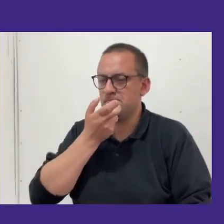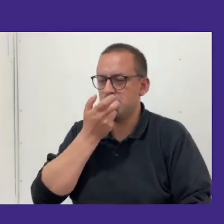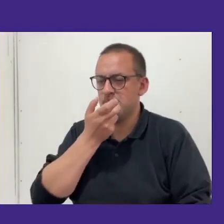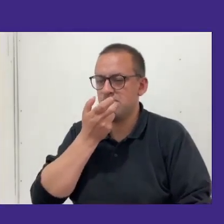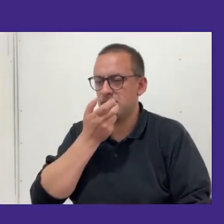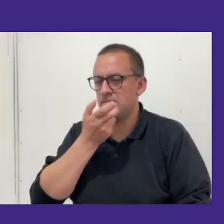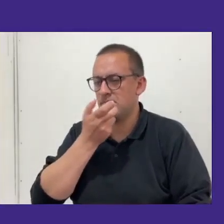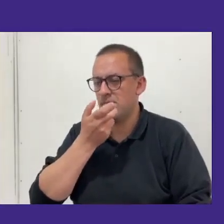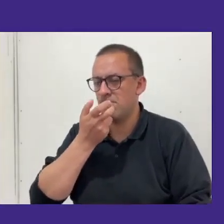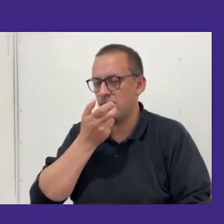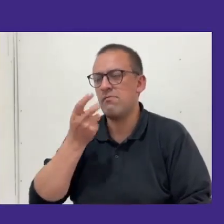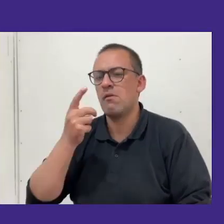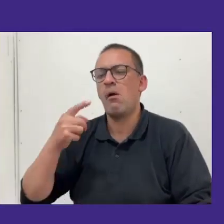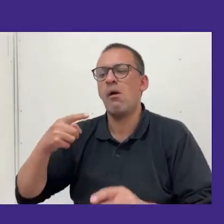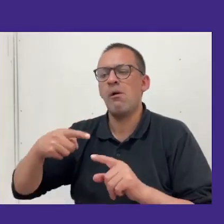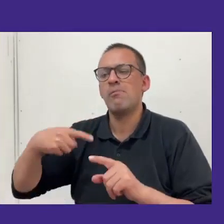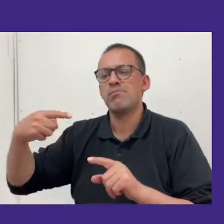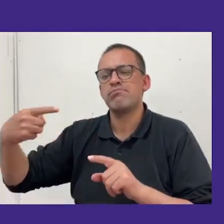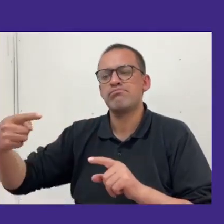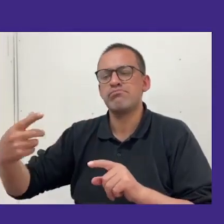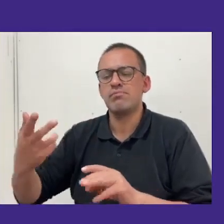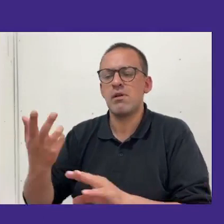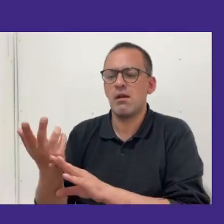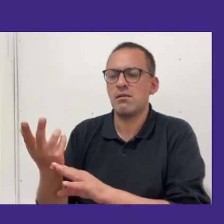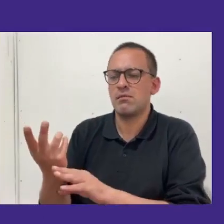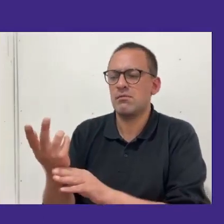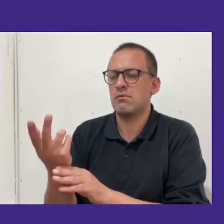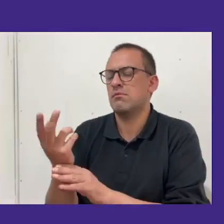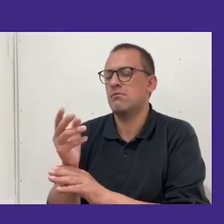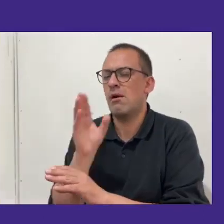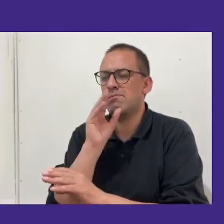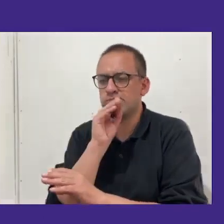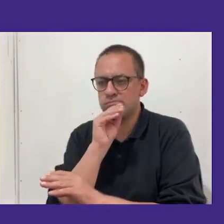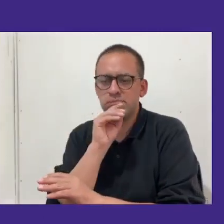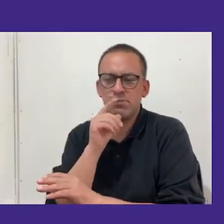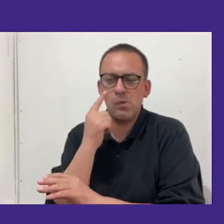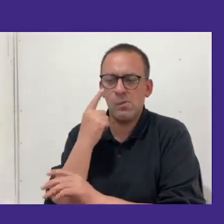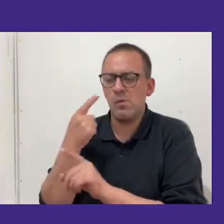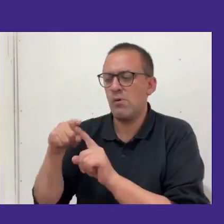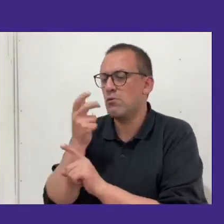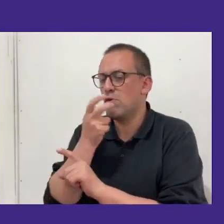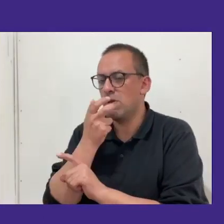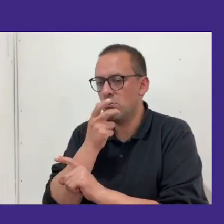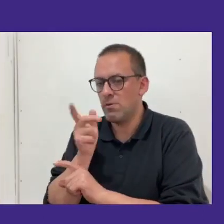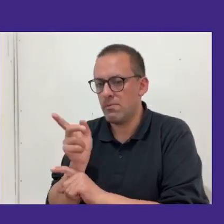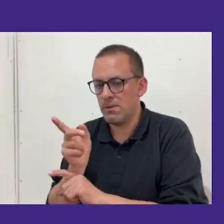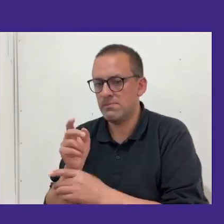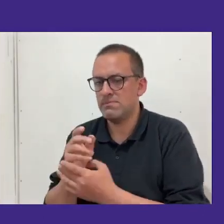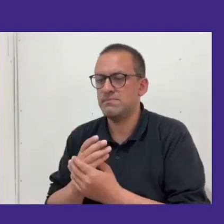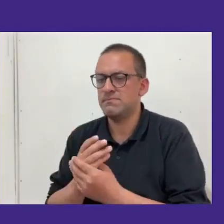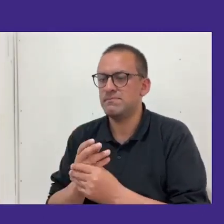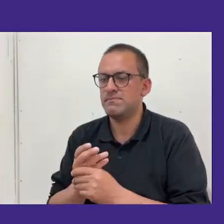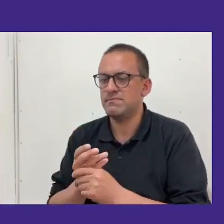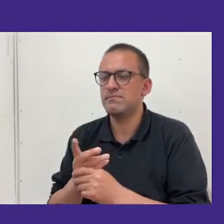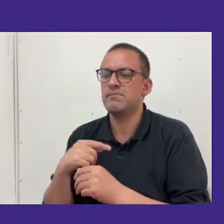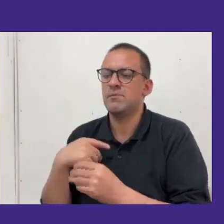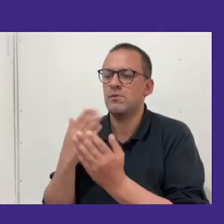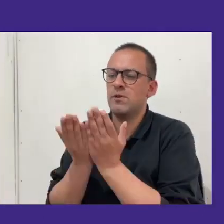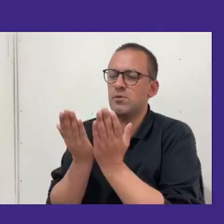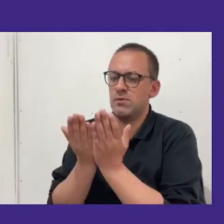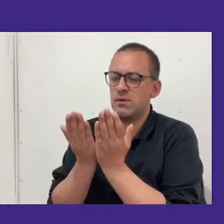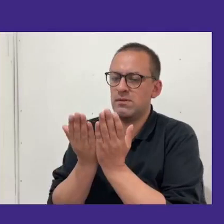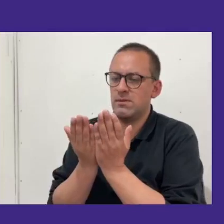Qué tan frecuente era el habla y el conocimiento de otros idiomas en los estudiantes.